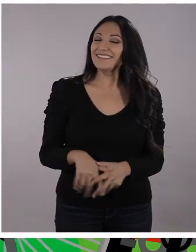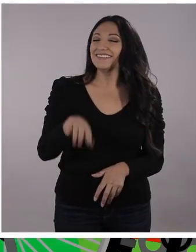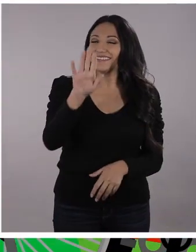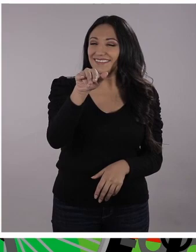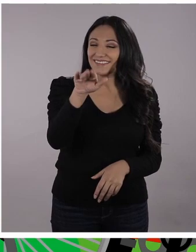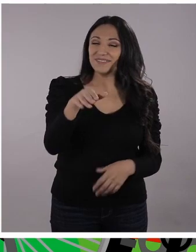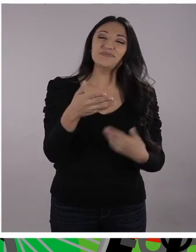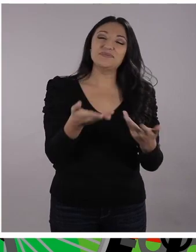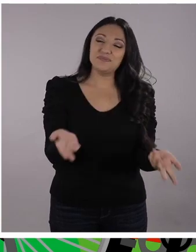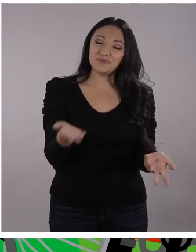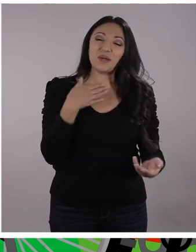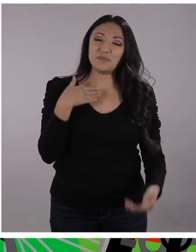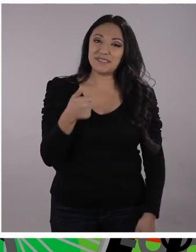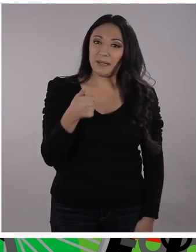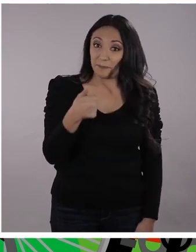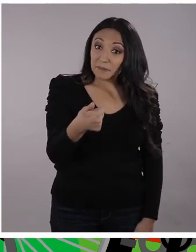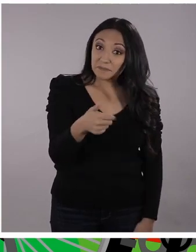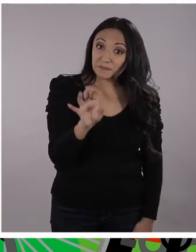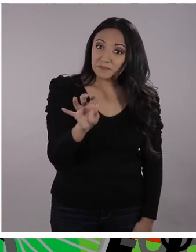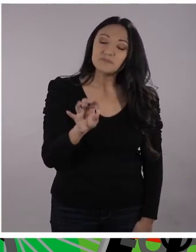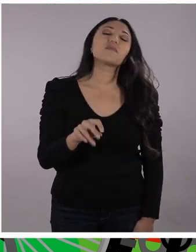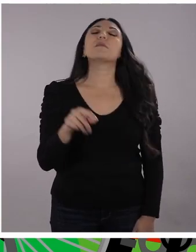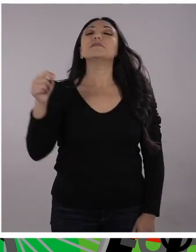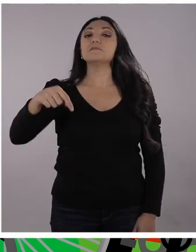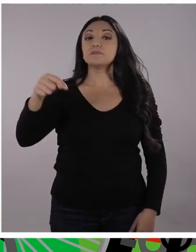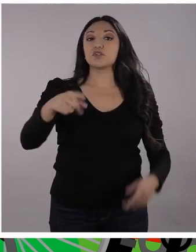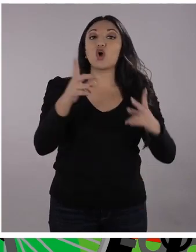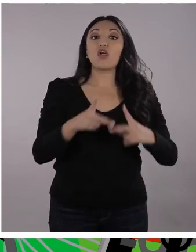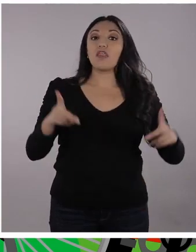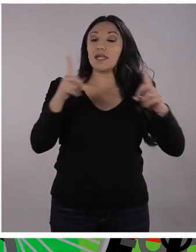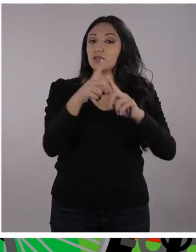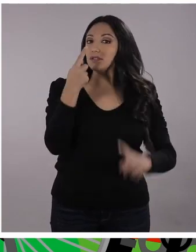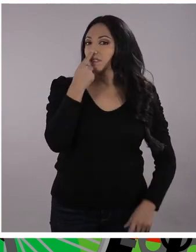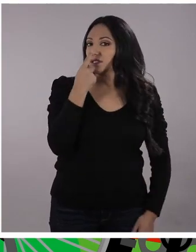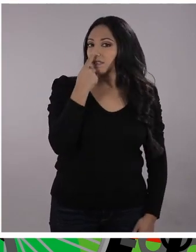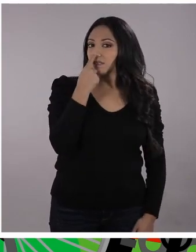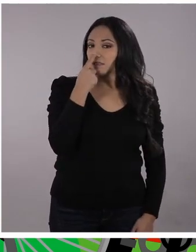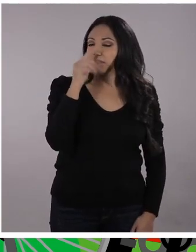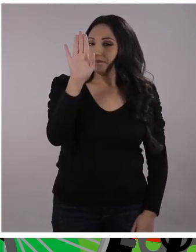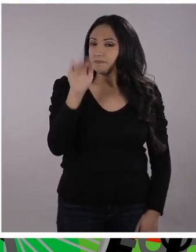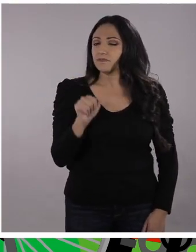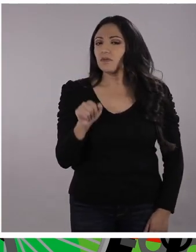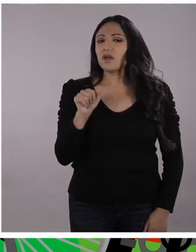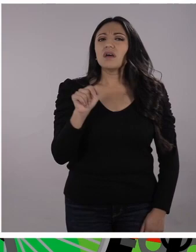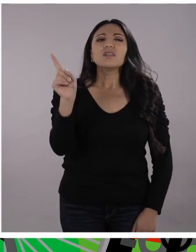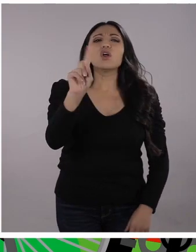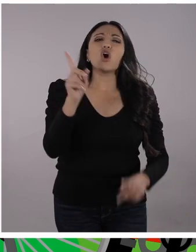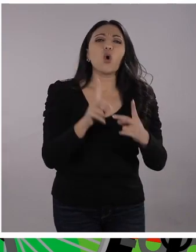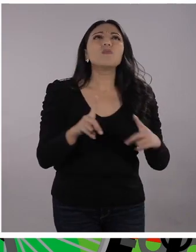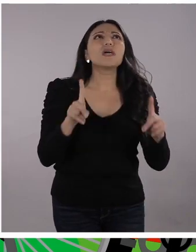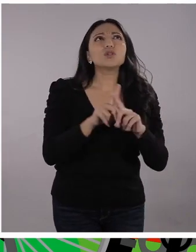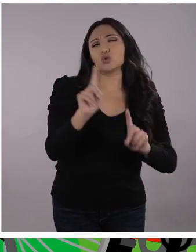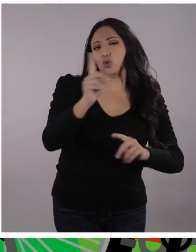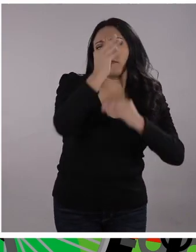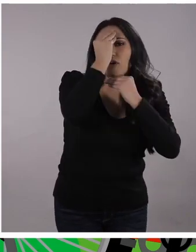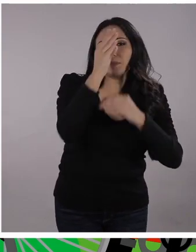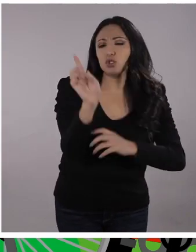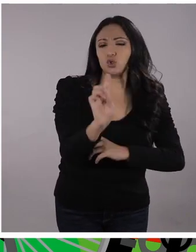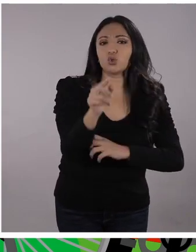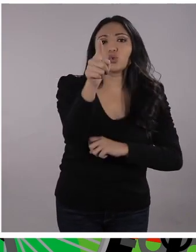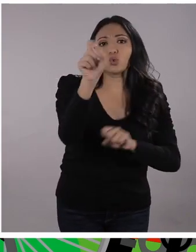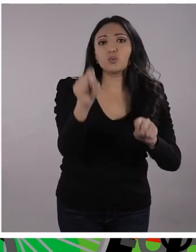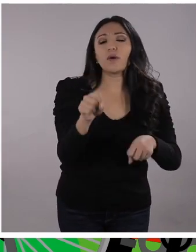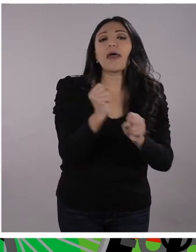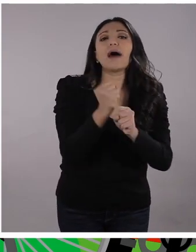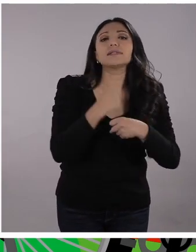¿Qué tal, chicos y chicas? El día de hoy les quiero compartir un dato y una buena práctica, no un dato, sino una buena práctica que ustedes pueden